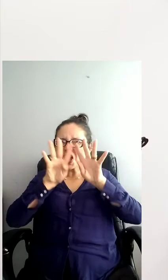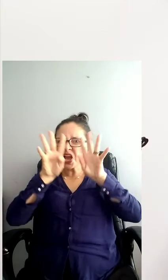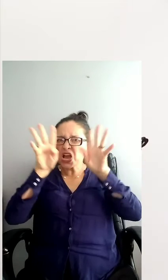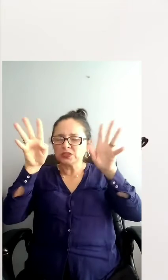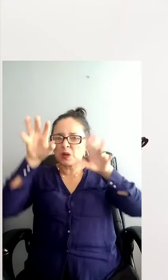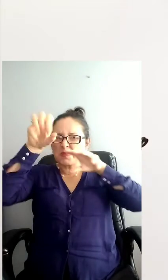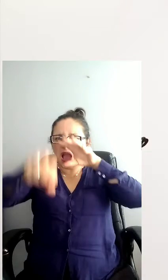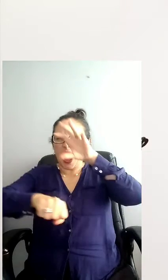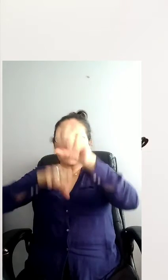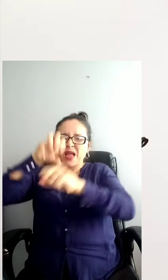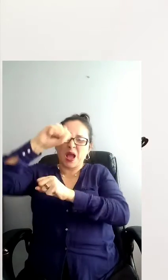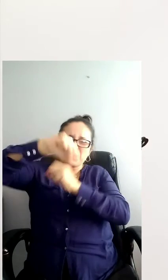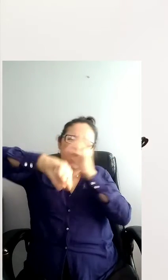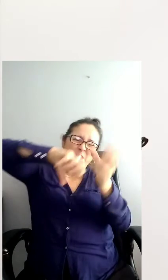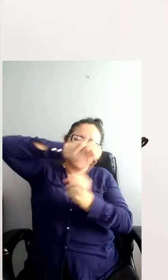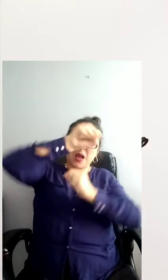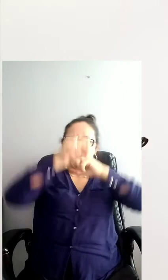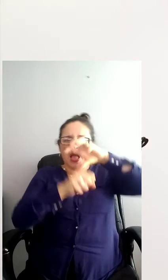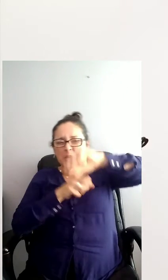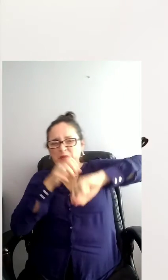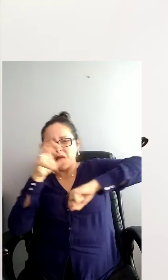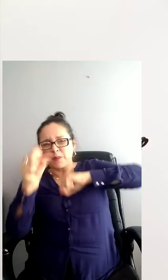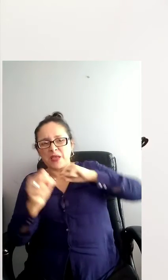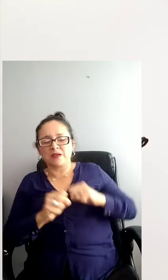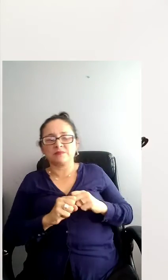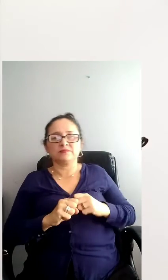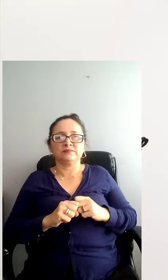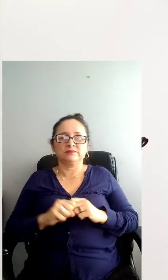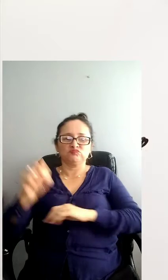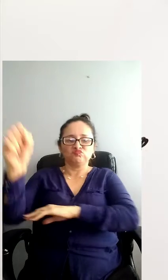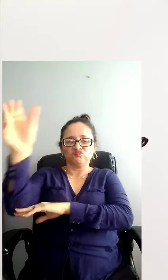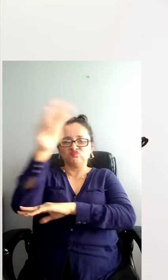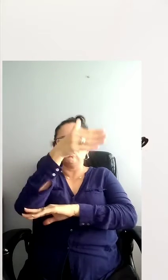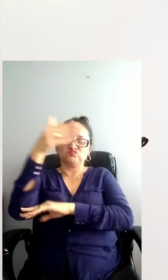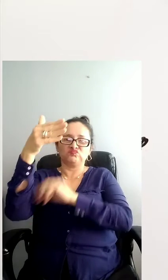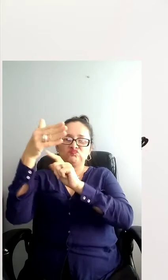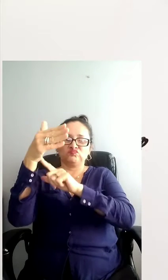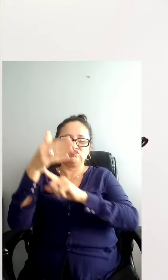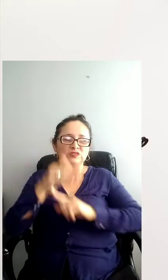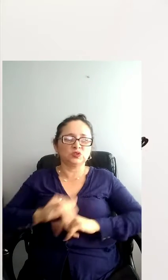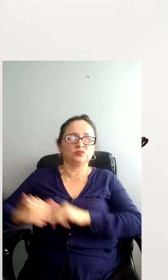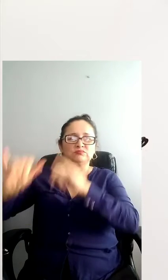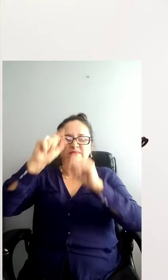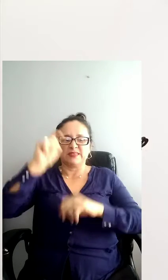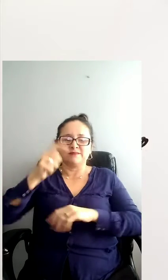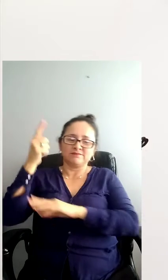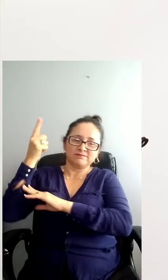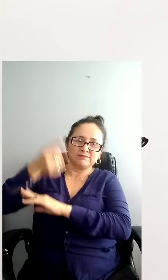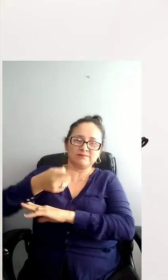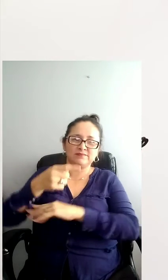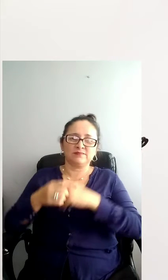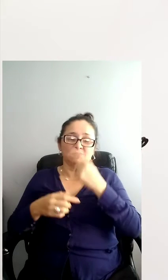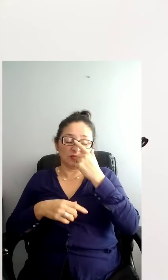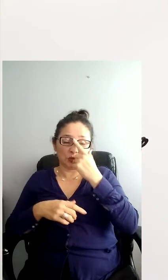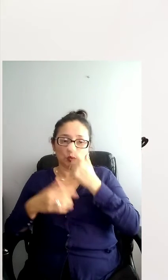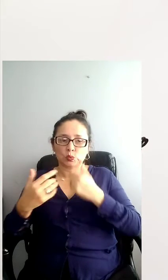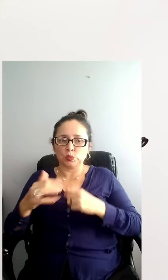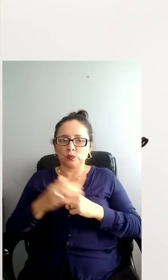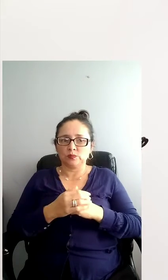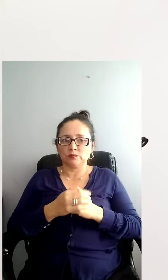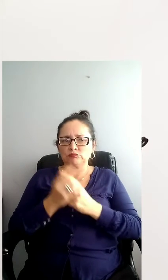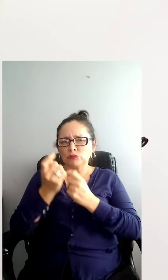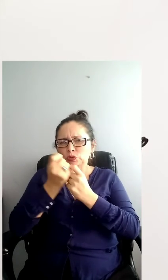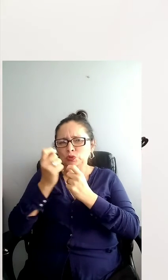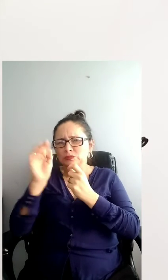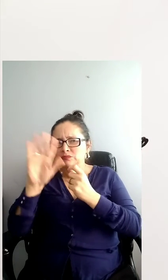La Alemania nazi bombardea entonces las principales ciudades de Gran Bretaña y las bases estratégicas del sur del país. A su vez intentaban la invasión de Rusia,